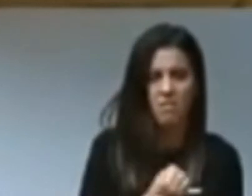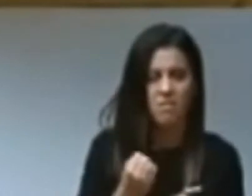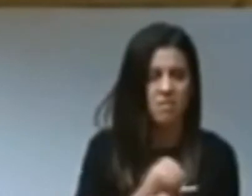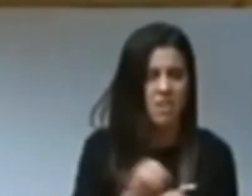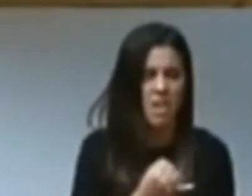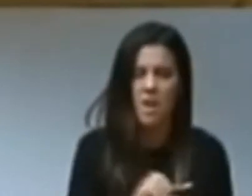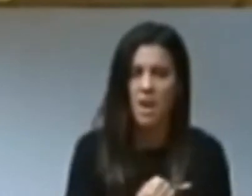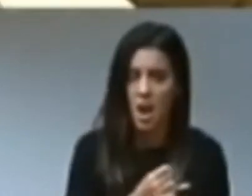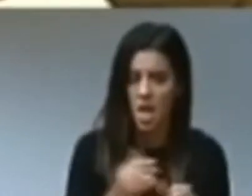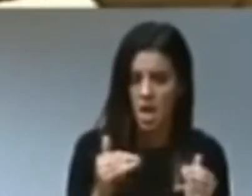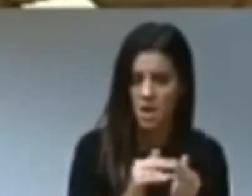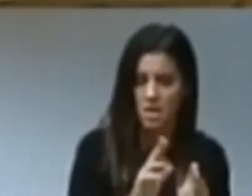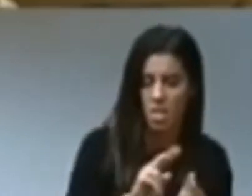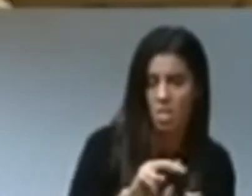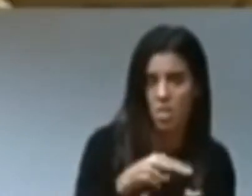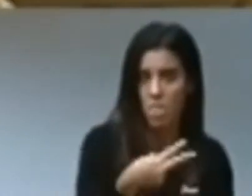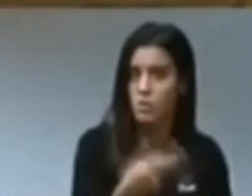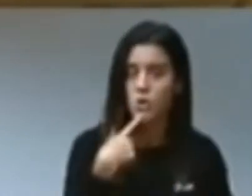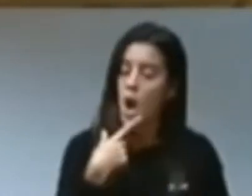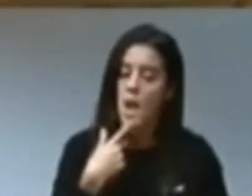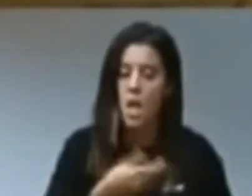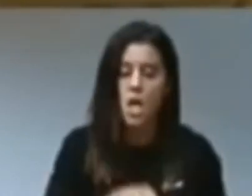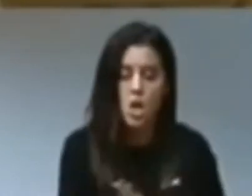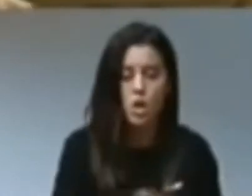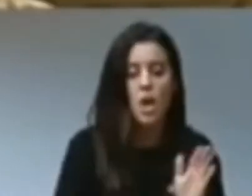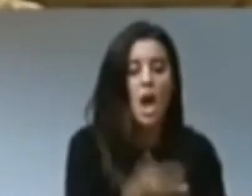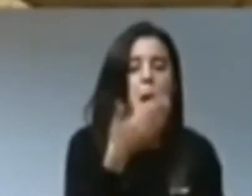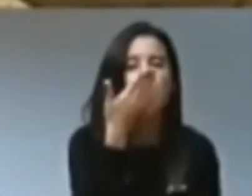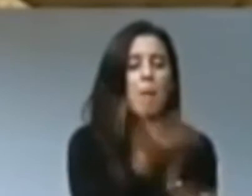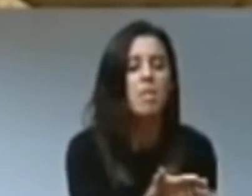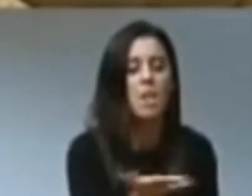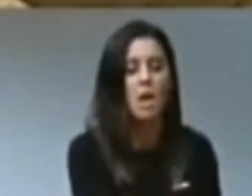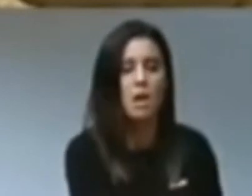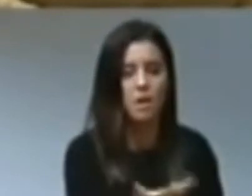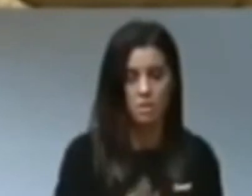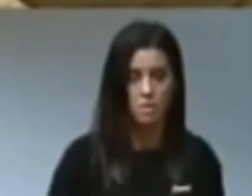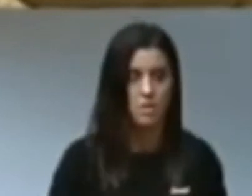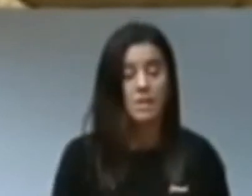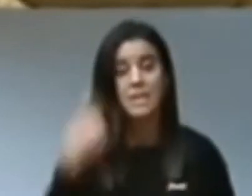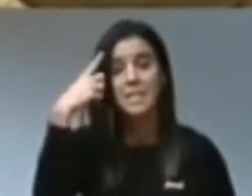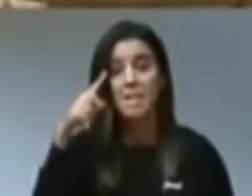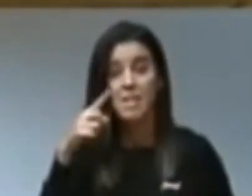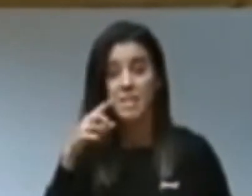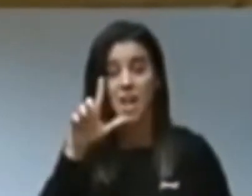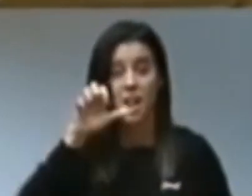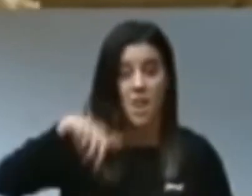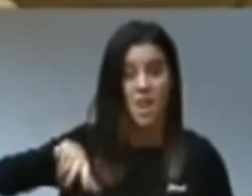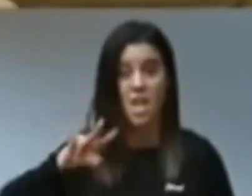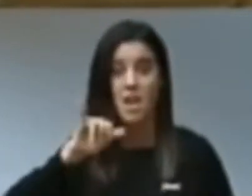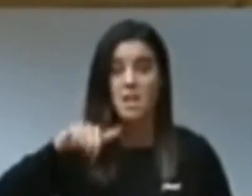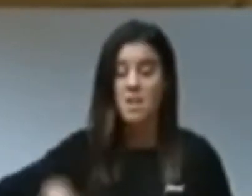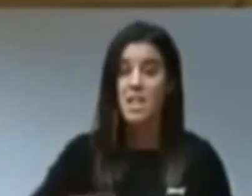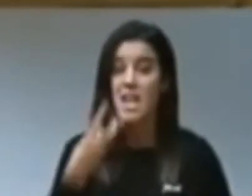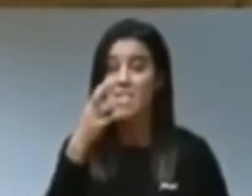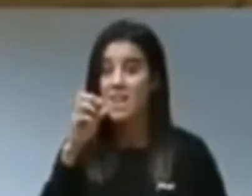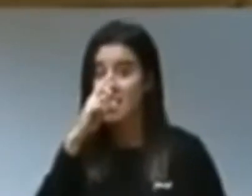trabajar en la academia que tenía a dos cuadras su amigo Wolf? ¿Sabían ustedes que Lenin vivió 30 años del dinero de